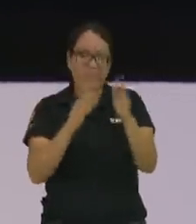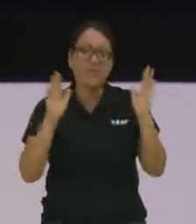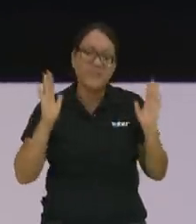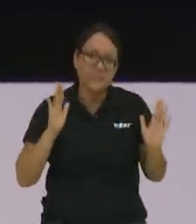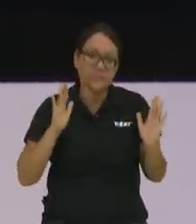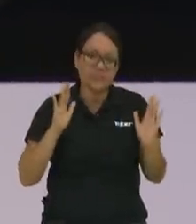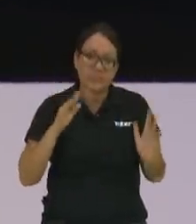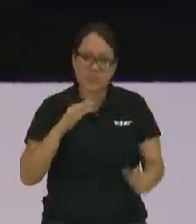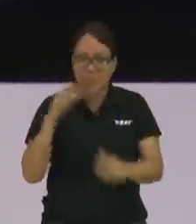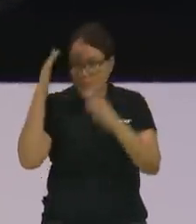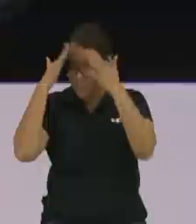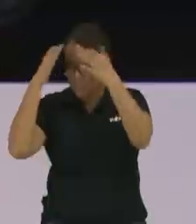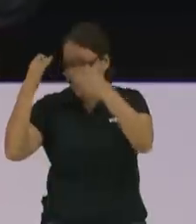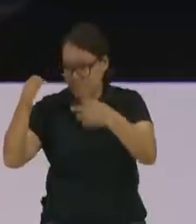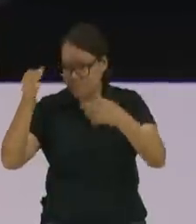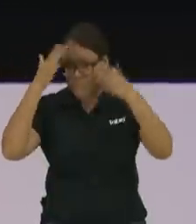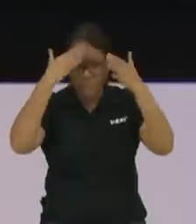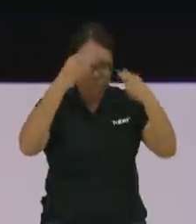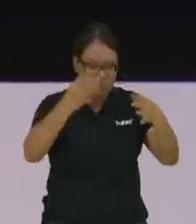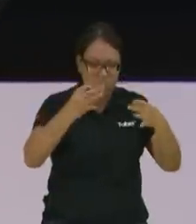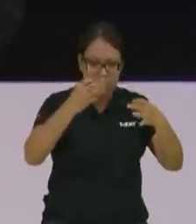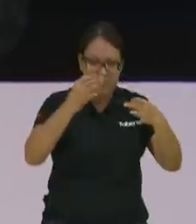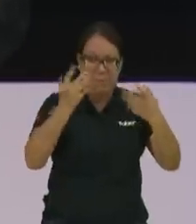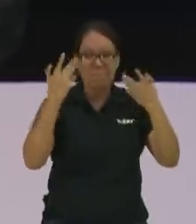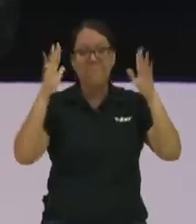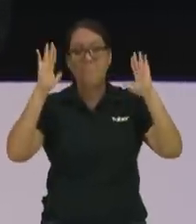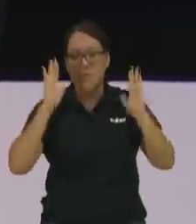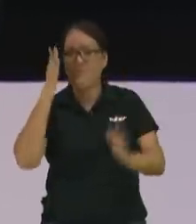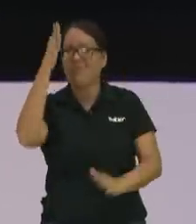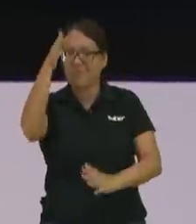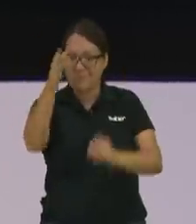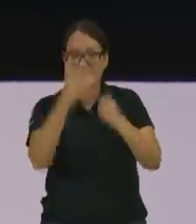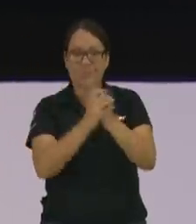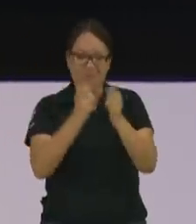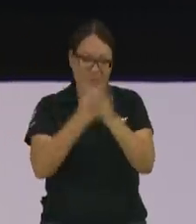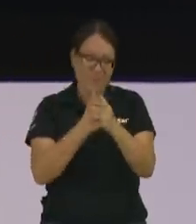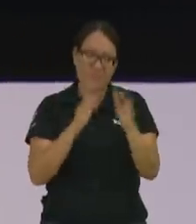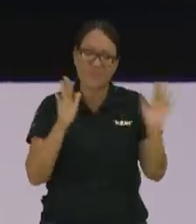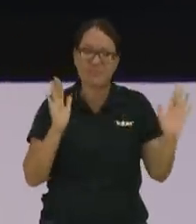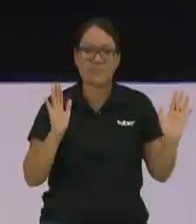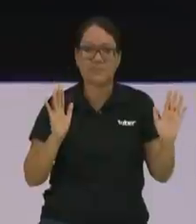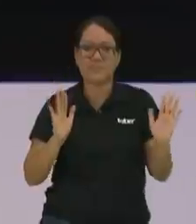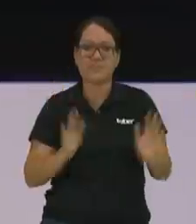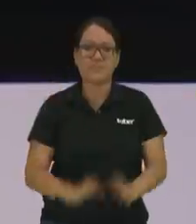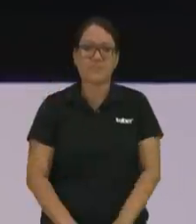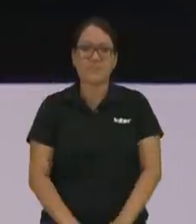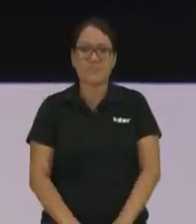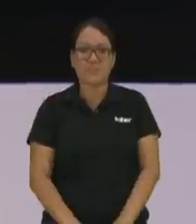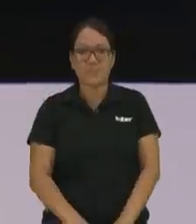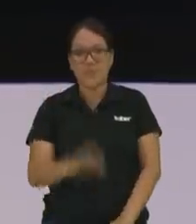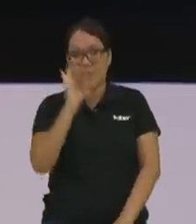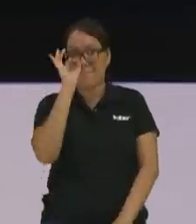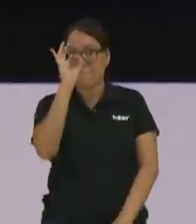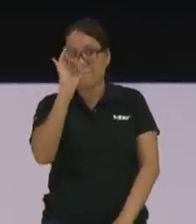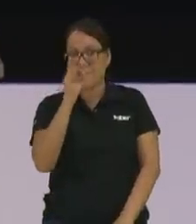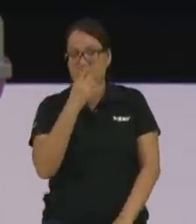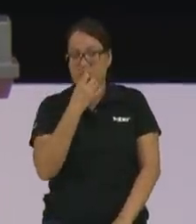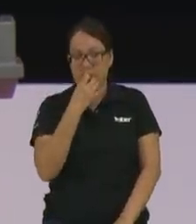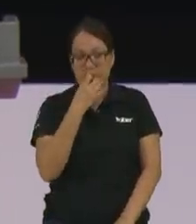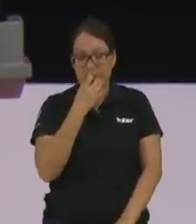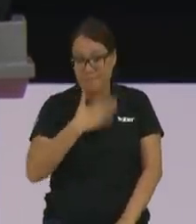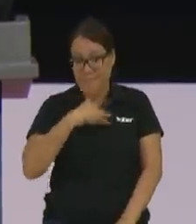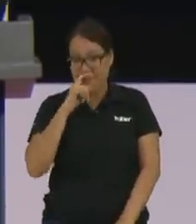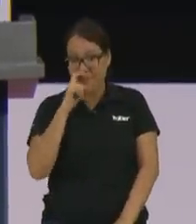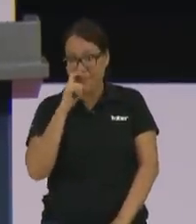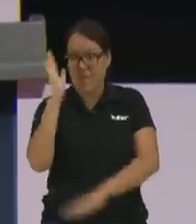usted haga lo que usted quiera yo puedo hacer lo que yo quiera pero las consecuencias van a estar ahí el pastor general tenía un sermón que yo le tengo pánico